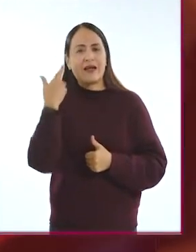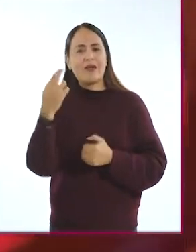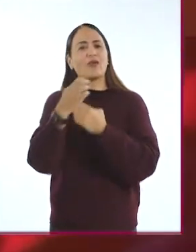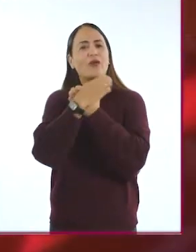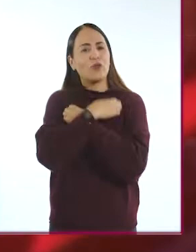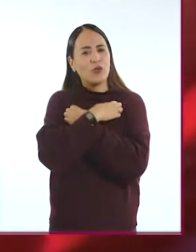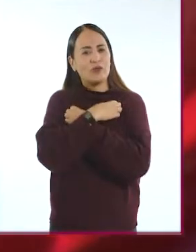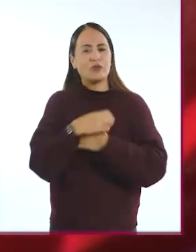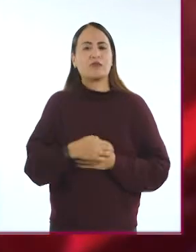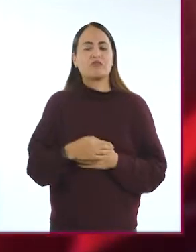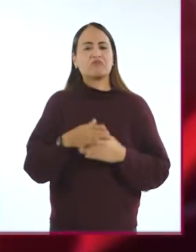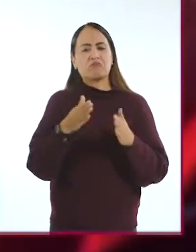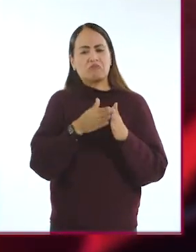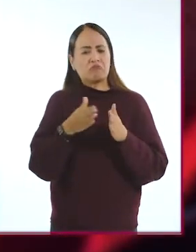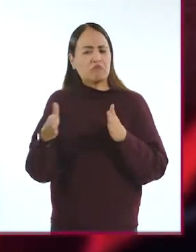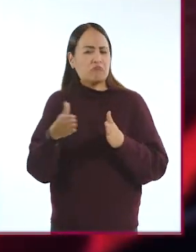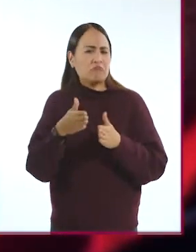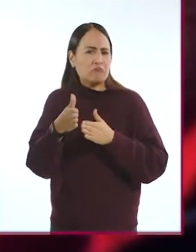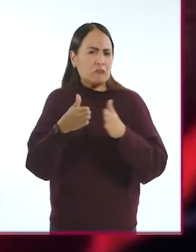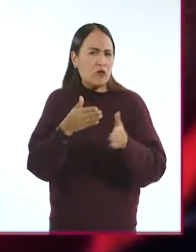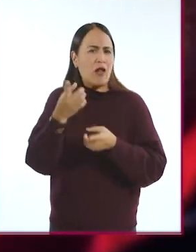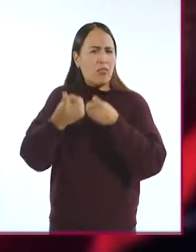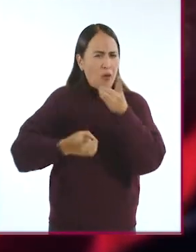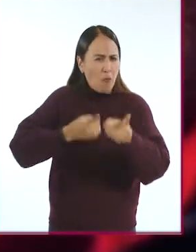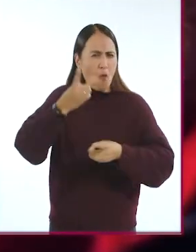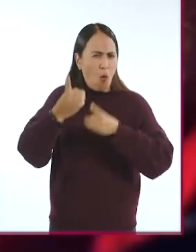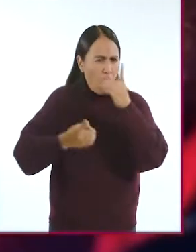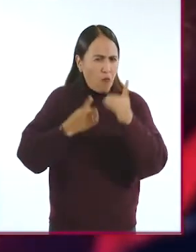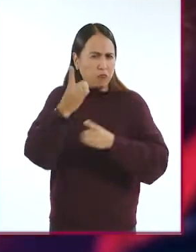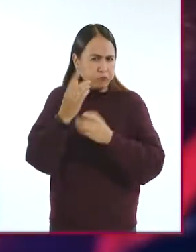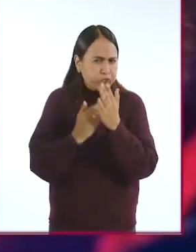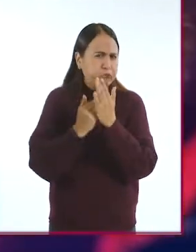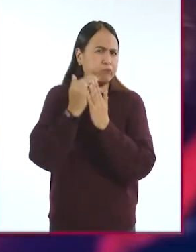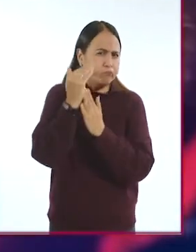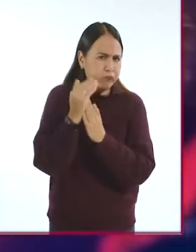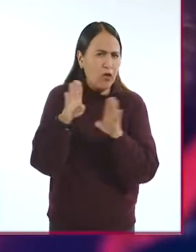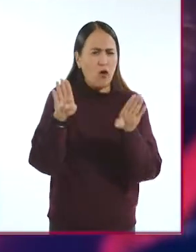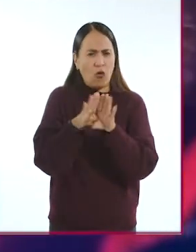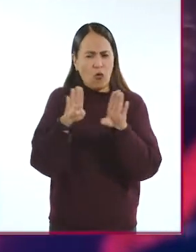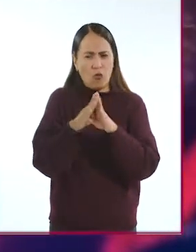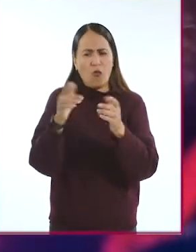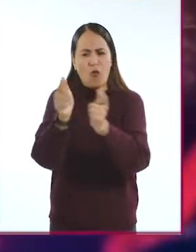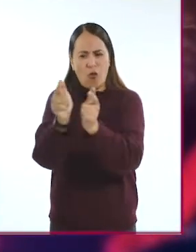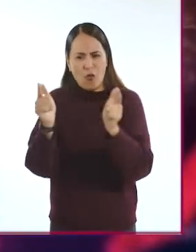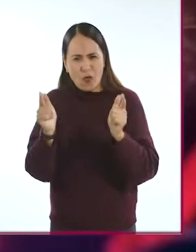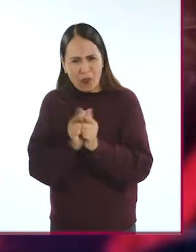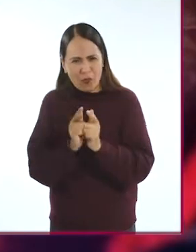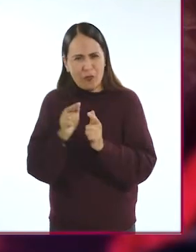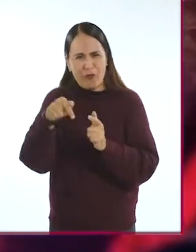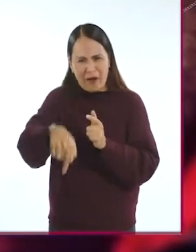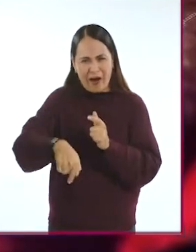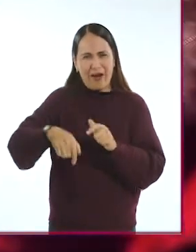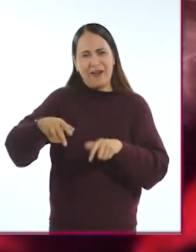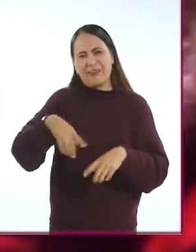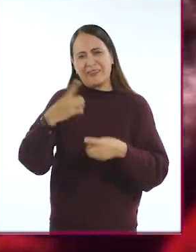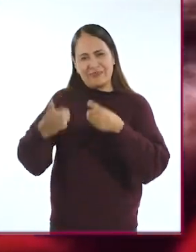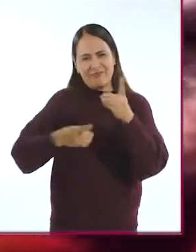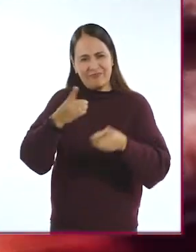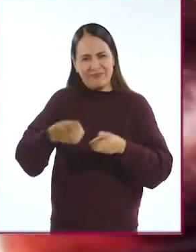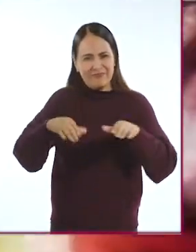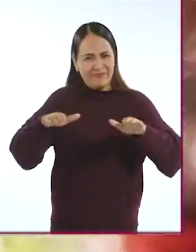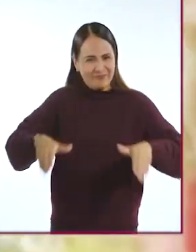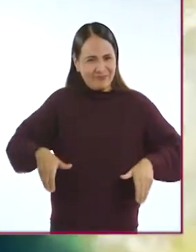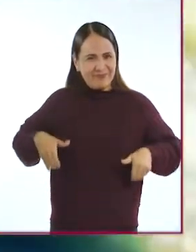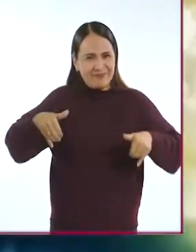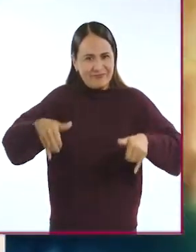De manera paralela, su trayectoria deportiva ascendió al ser convocado por la Selección Nacional de Básquetbol sobre Sillas